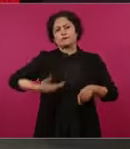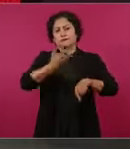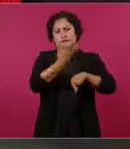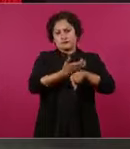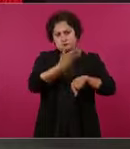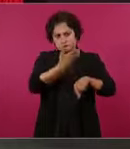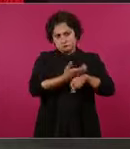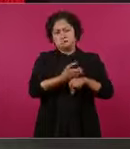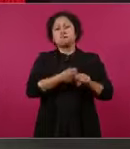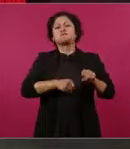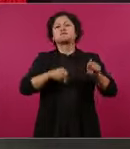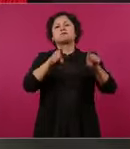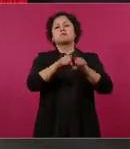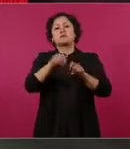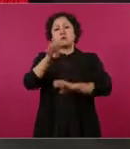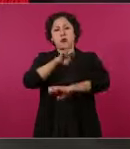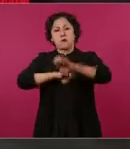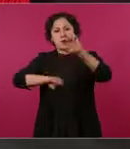Ken Salazar.